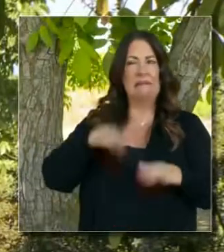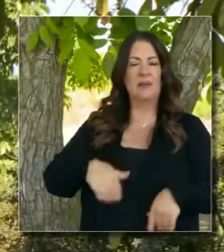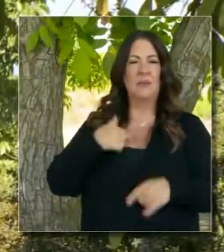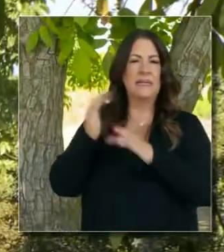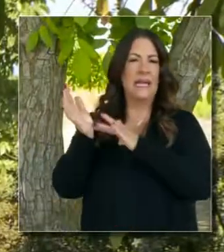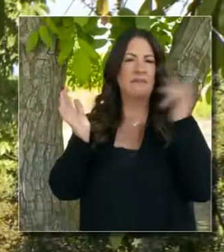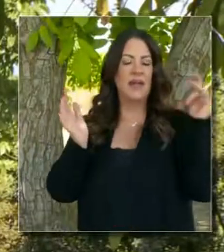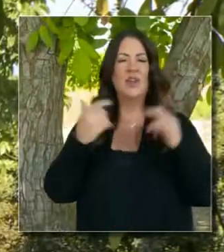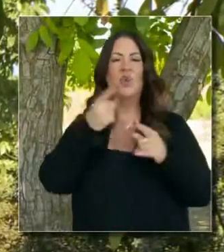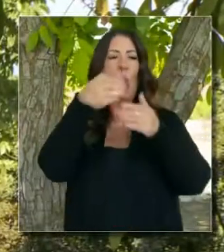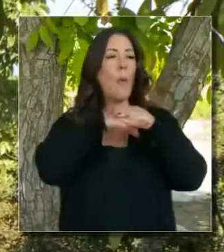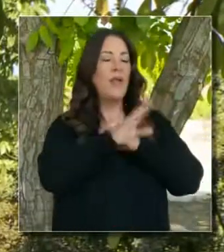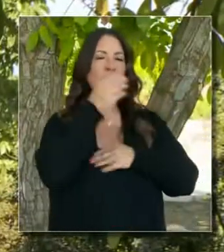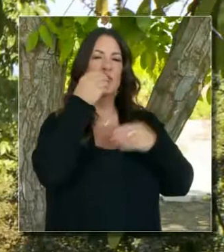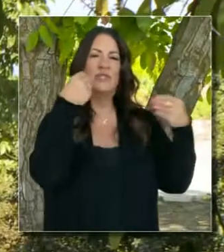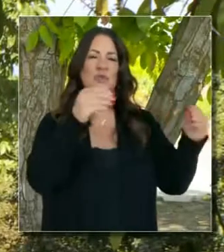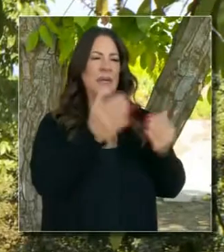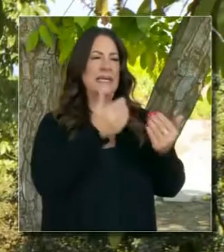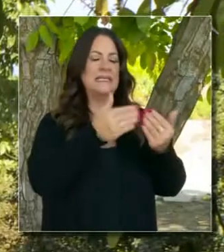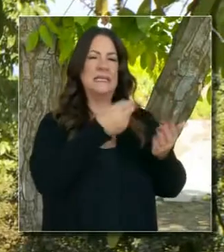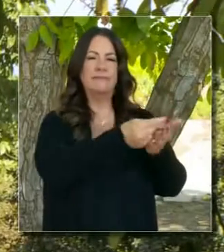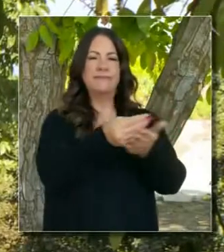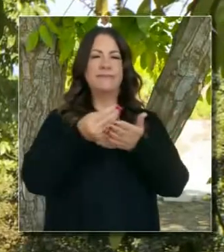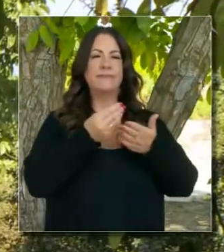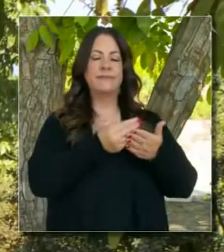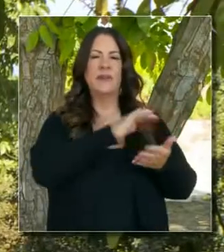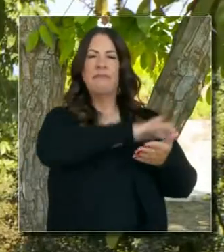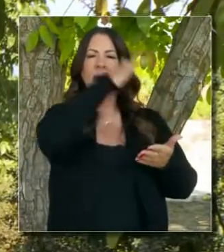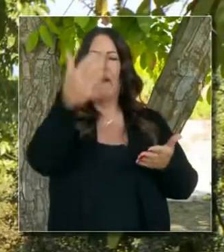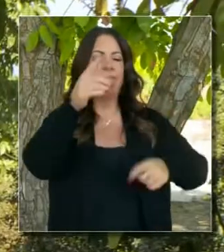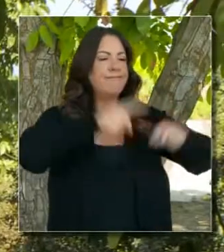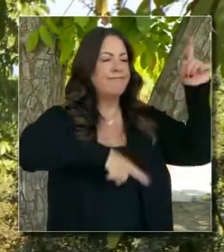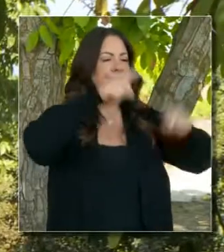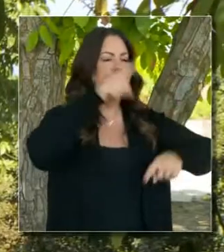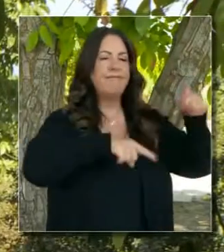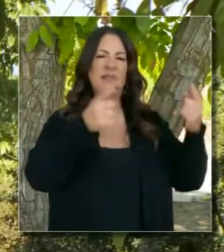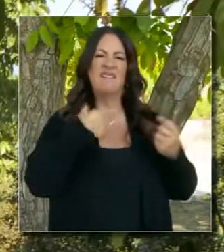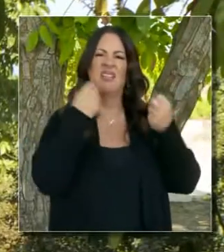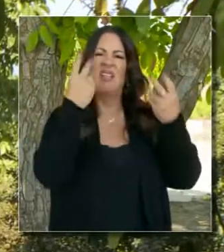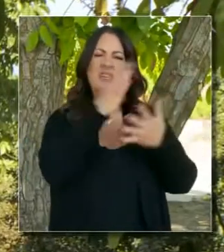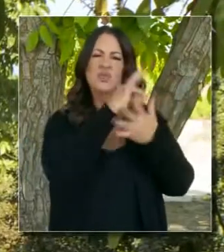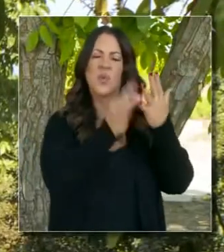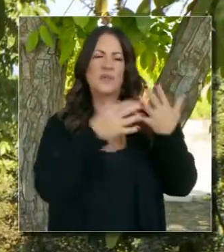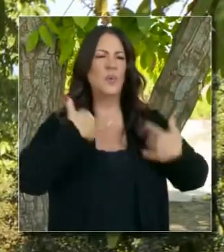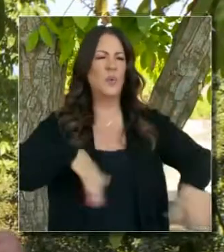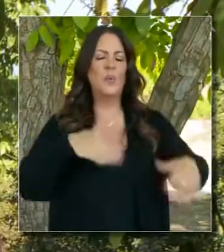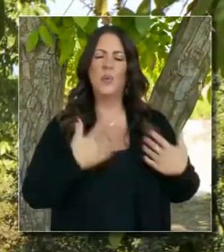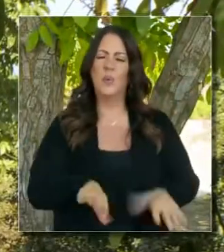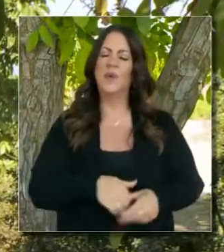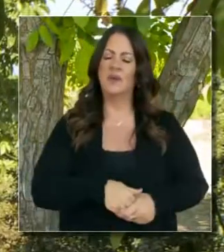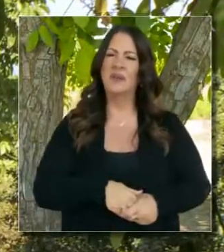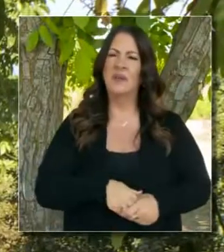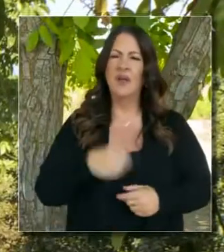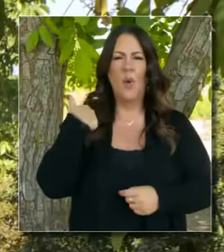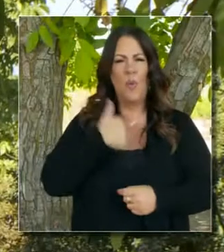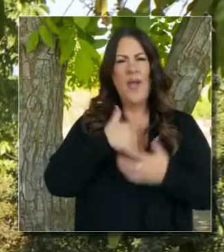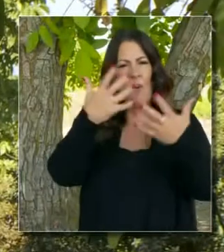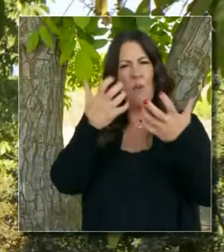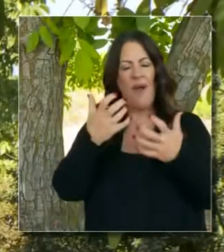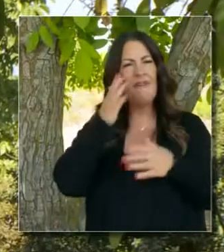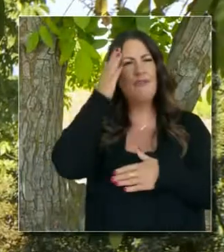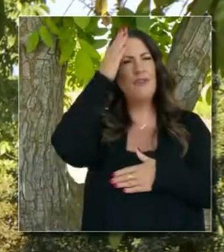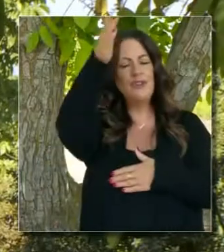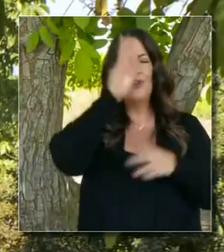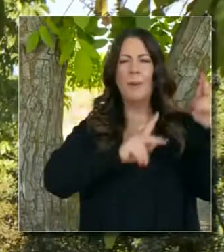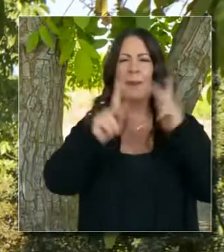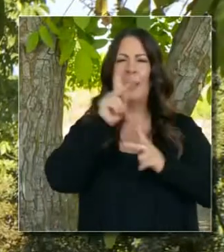tomamos por descartado cuando vamos de compras, con la abundancia de opciones que tenemos. Y nosotros queremos que esto se extienda